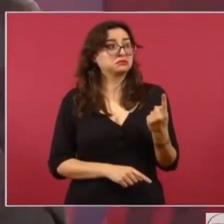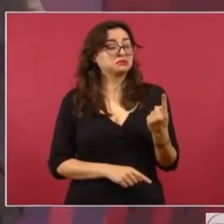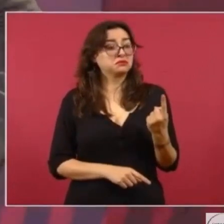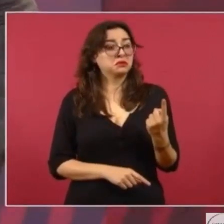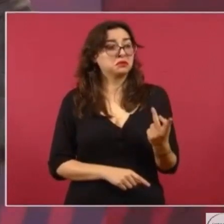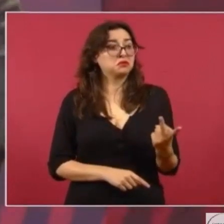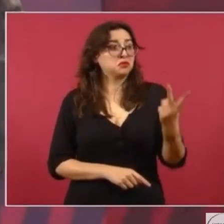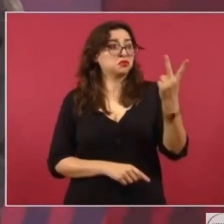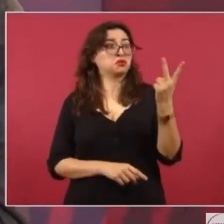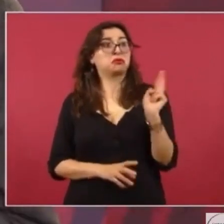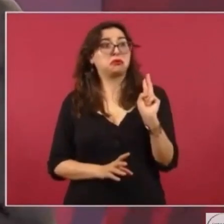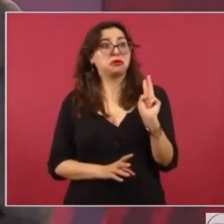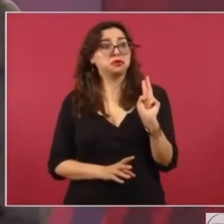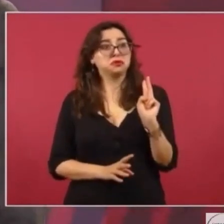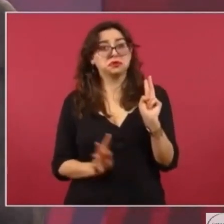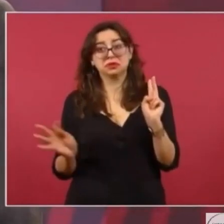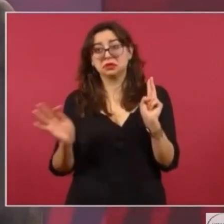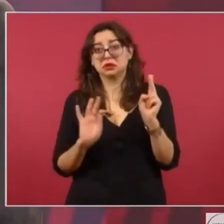¿Y algún otro?